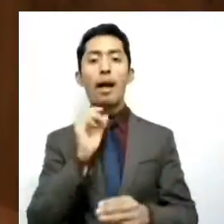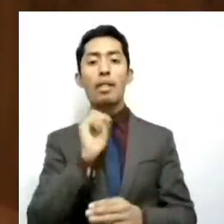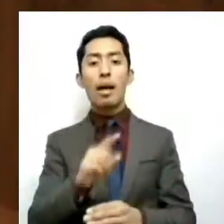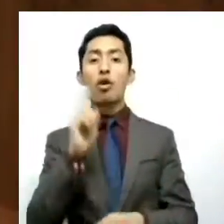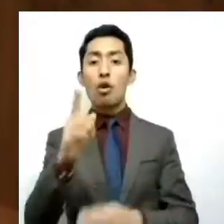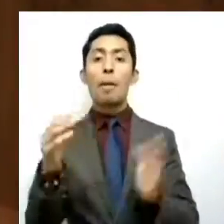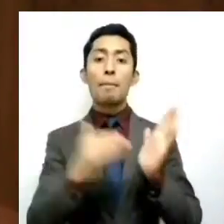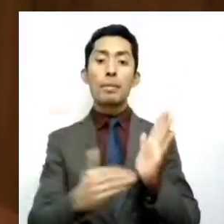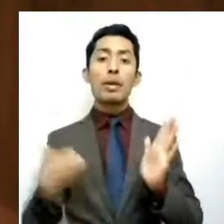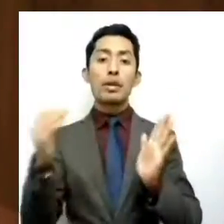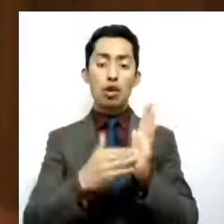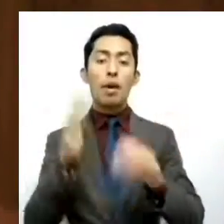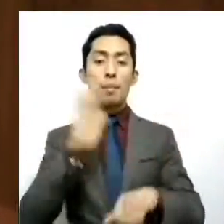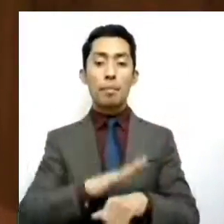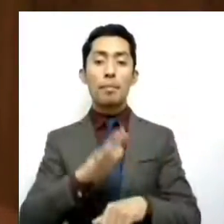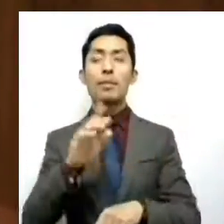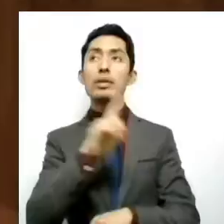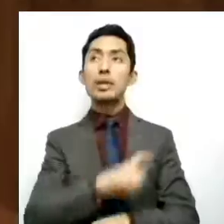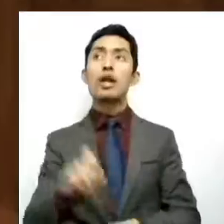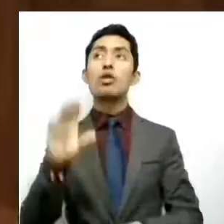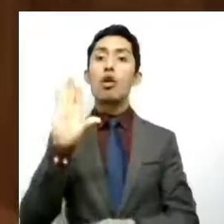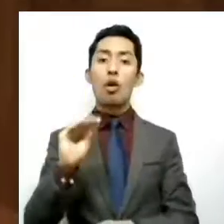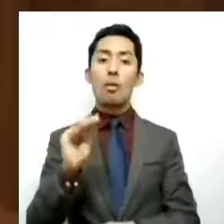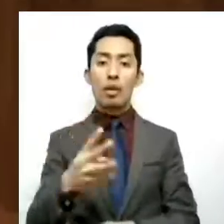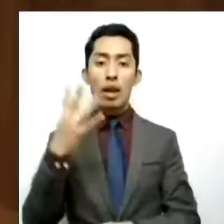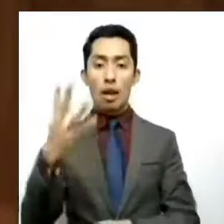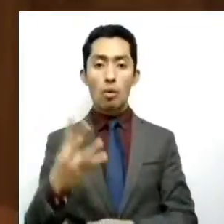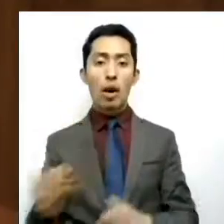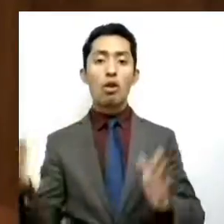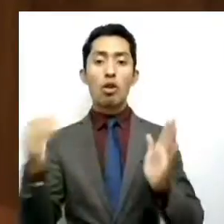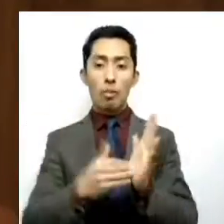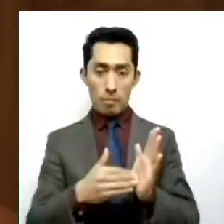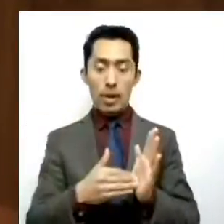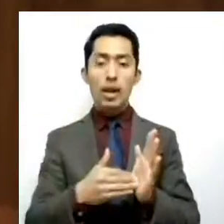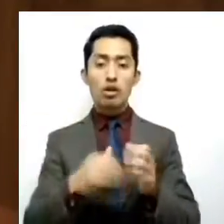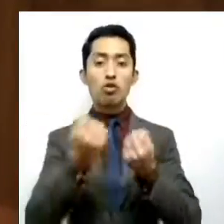,194,000 socios.